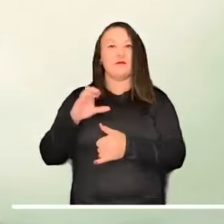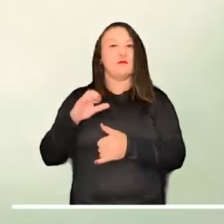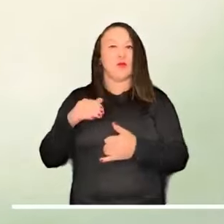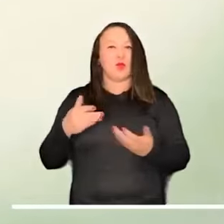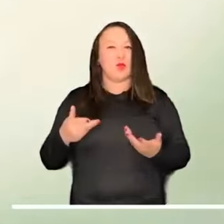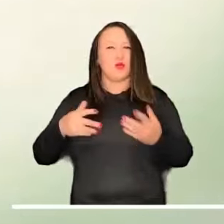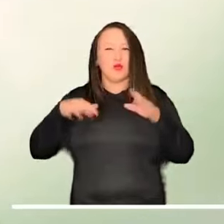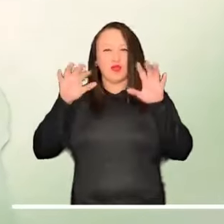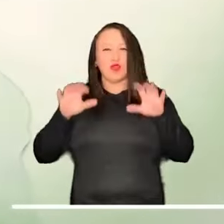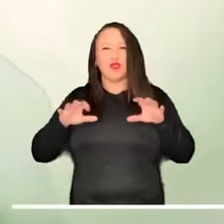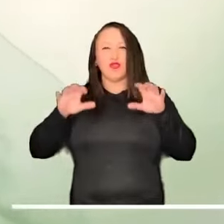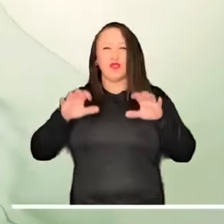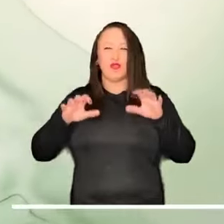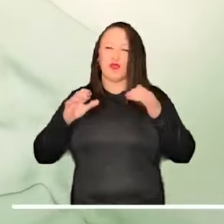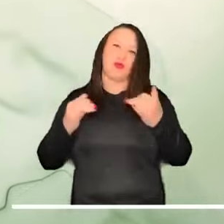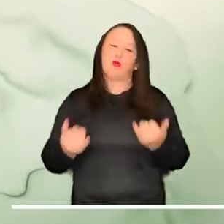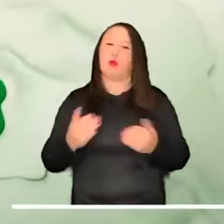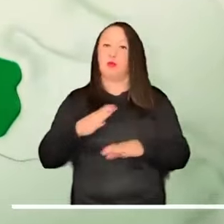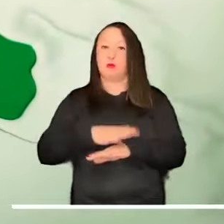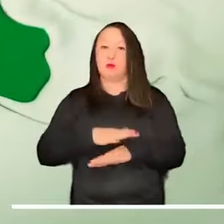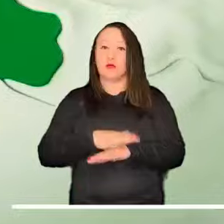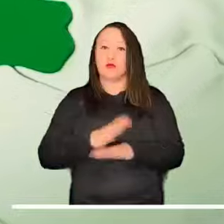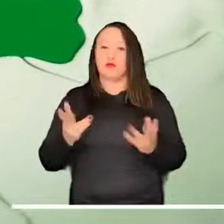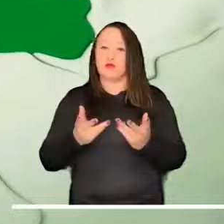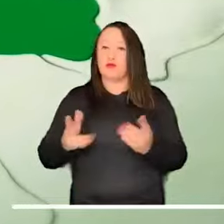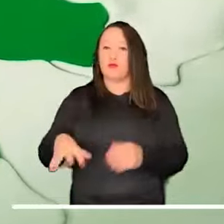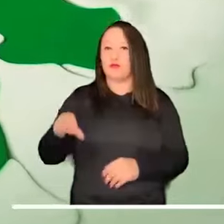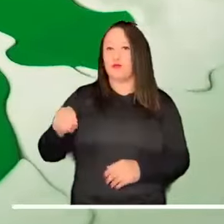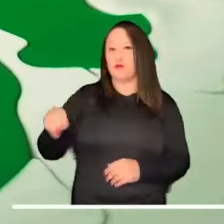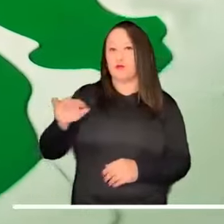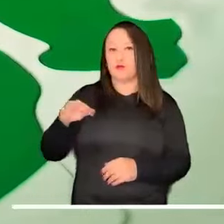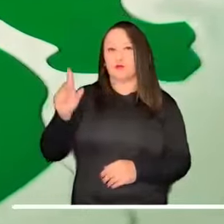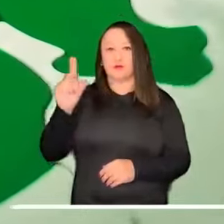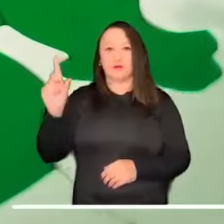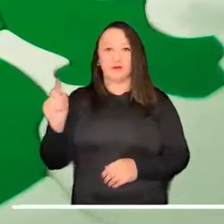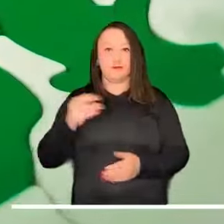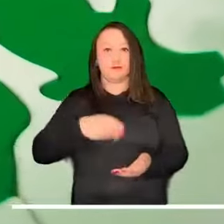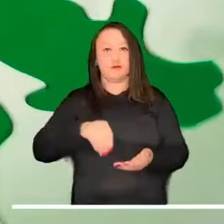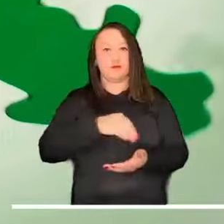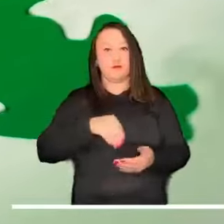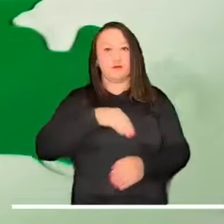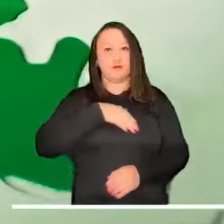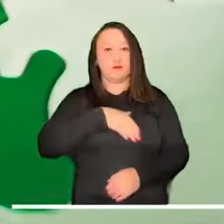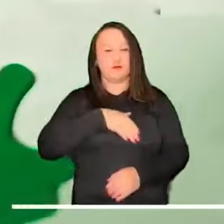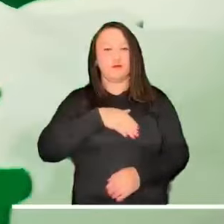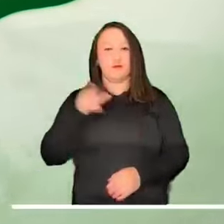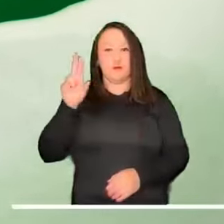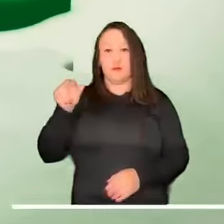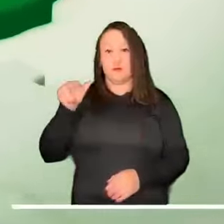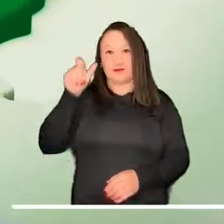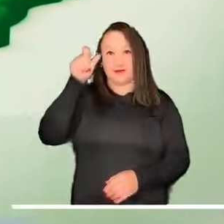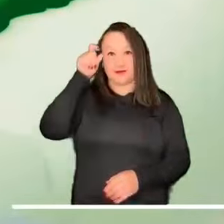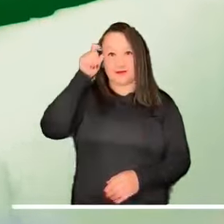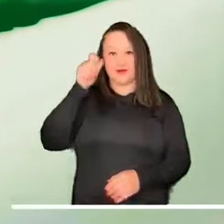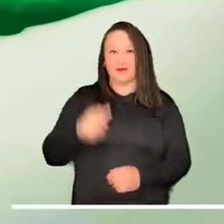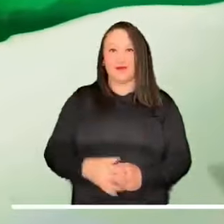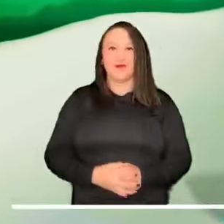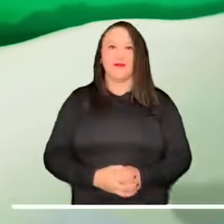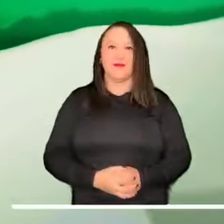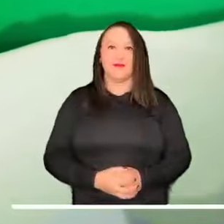Caribe se plantean lluvias durante la tarde en Magdalena, Cesar, Atlántico, Bolívar, Sucre y Córdoba.